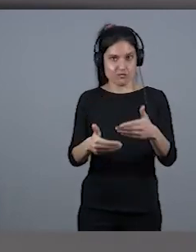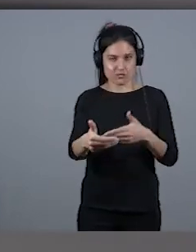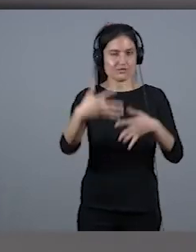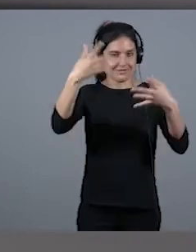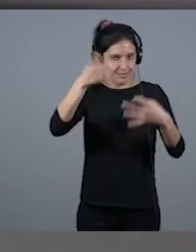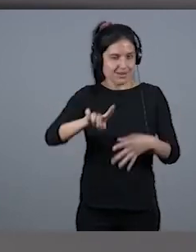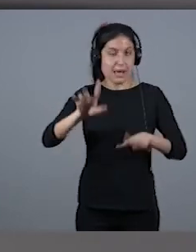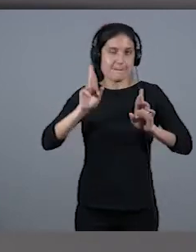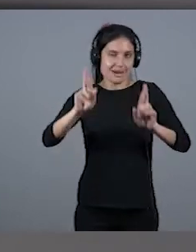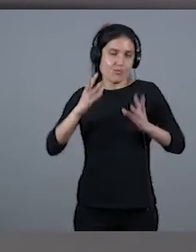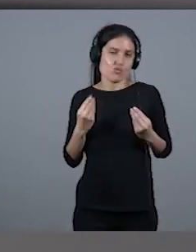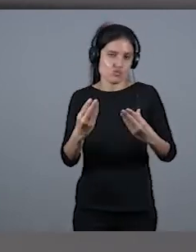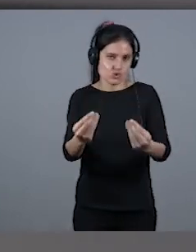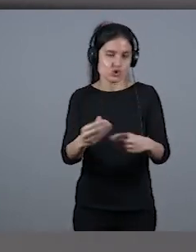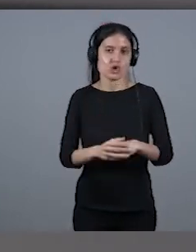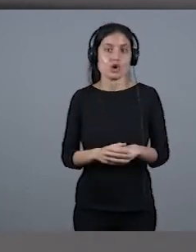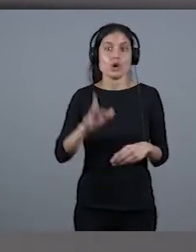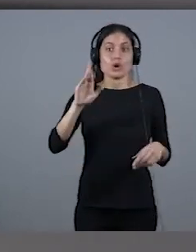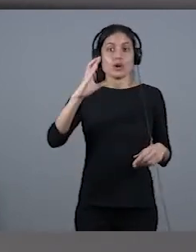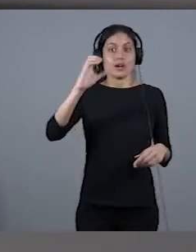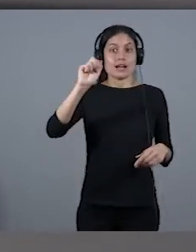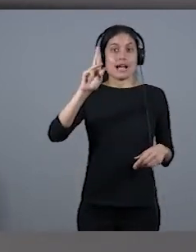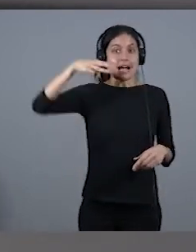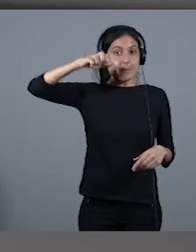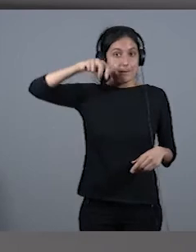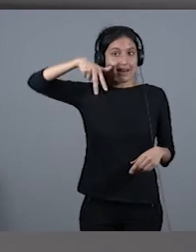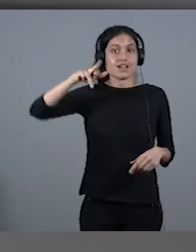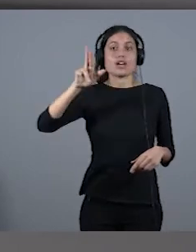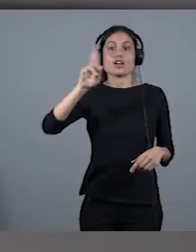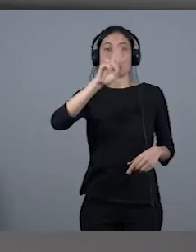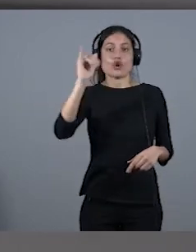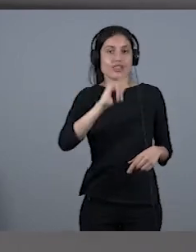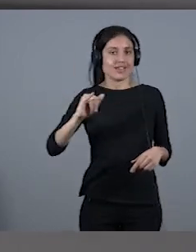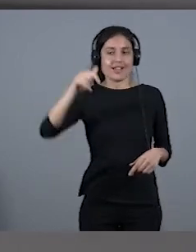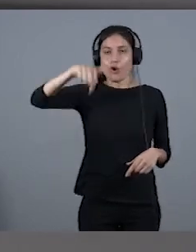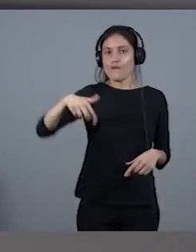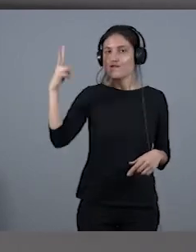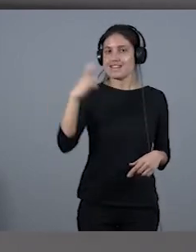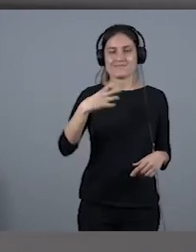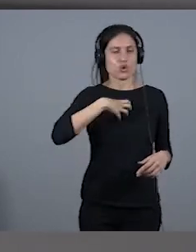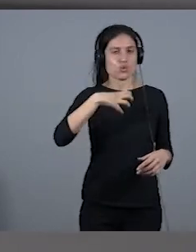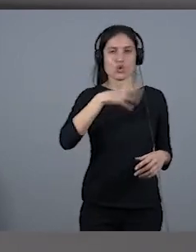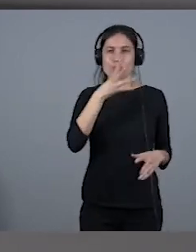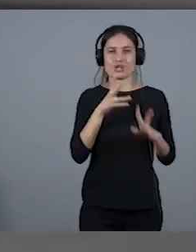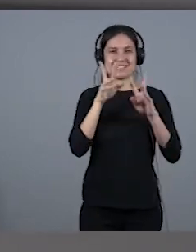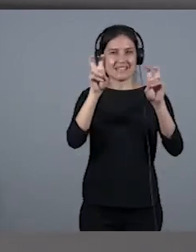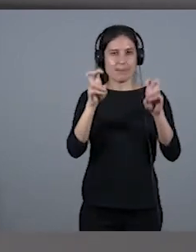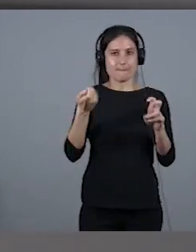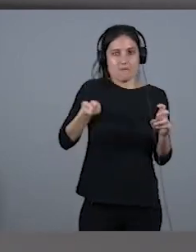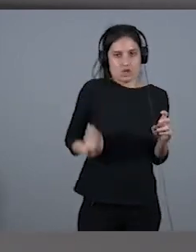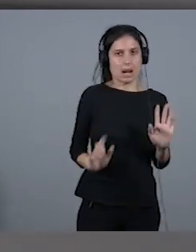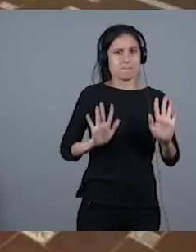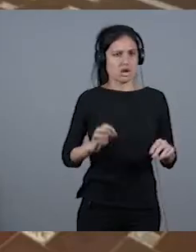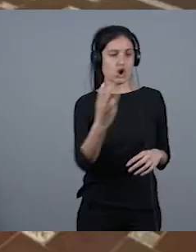Especialmente Carmen Rodríguez Romero no ha podido estar aquí con nosotros hoy por motivos profesionales, pero sí vamos a poder hablar con las otras tres galardonadas.